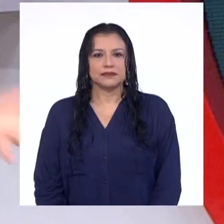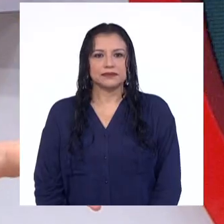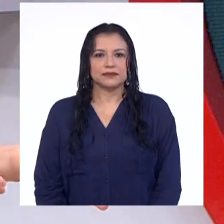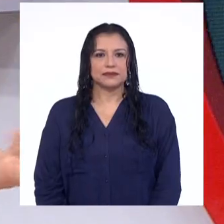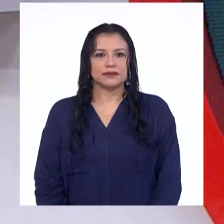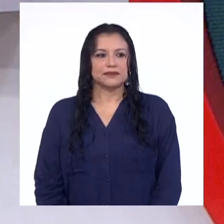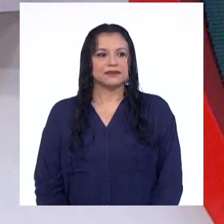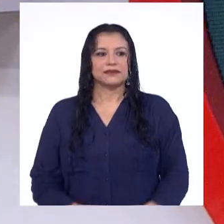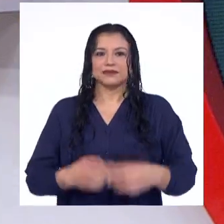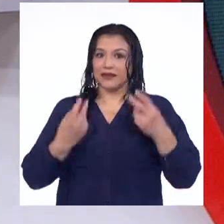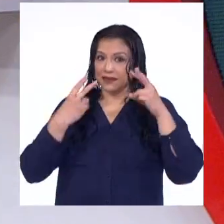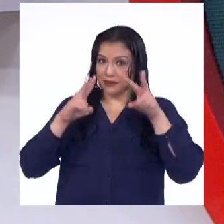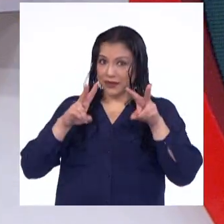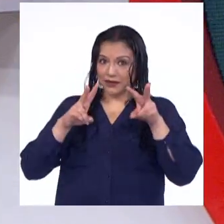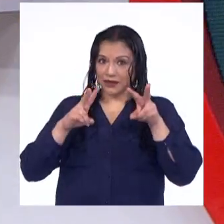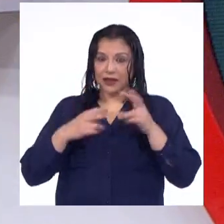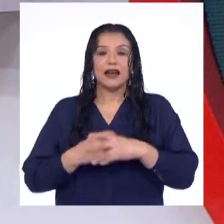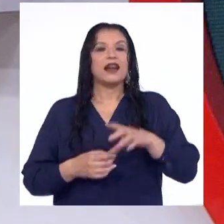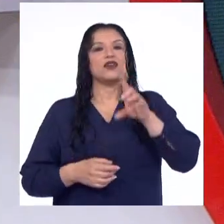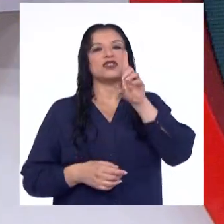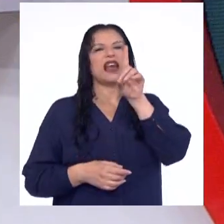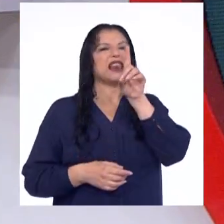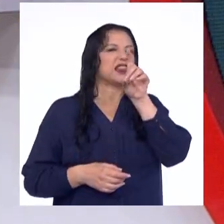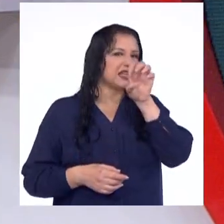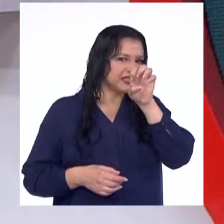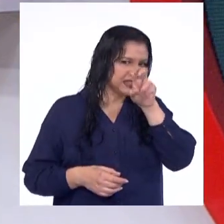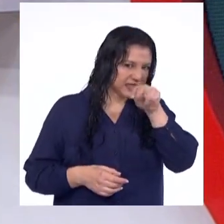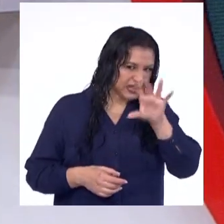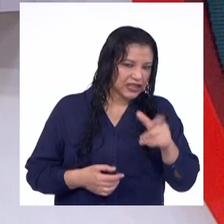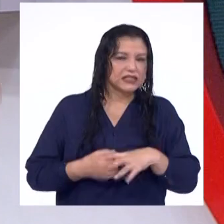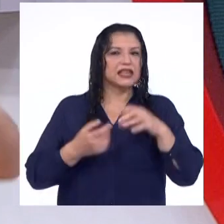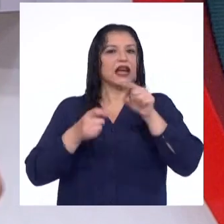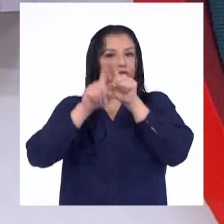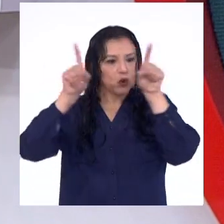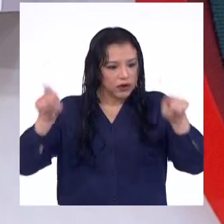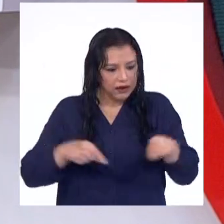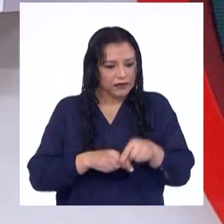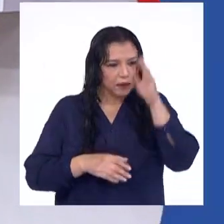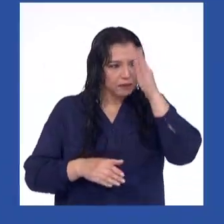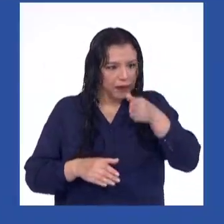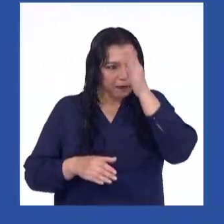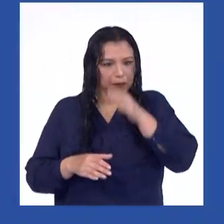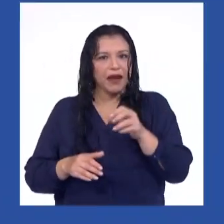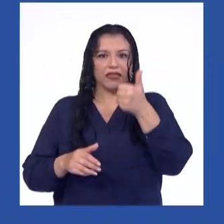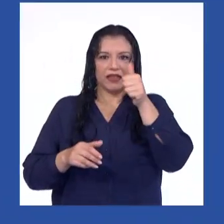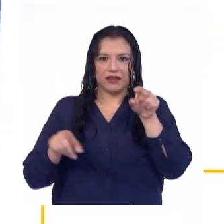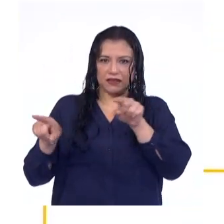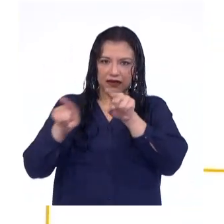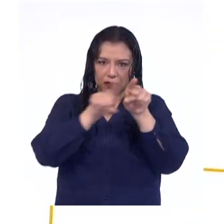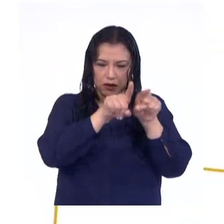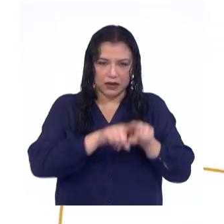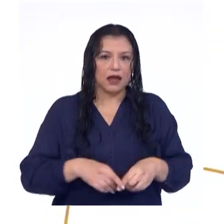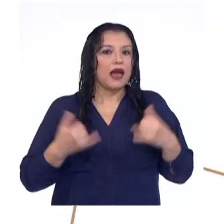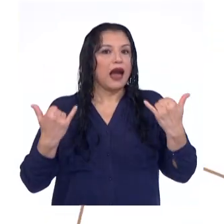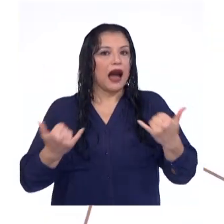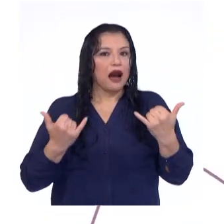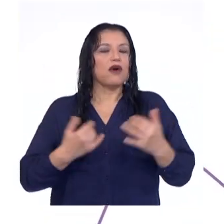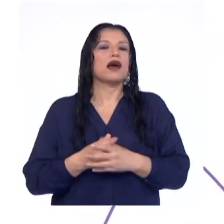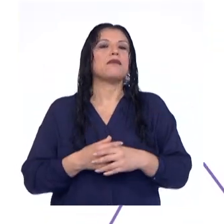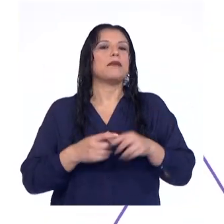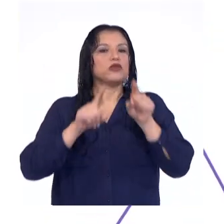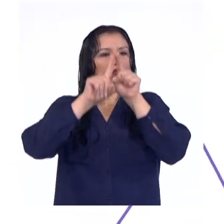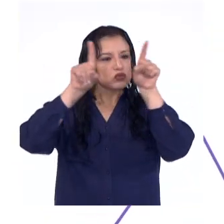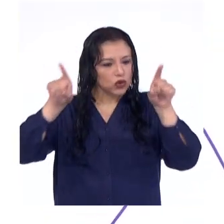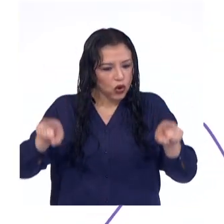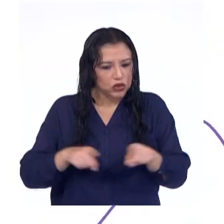Ahí lo tienen. Los deciles que divide al rectángulo grande en 10 rectángulos iguales. Ahora vamos a dividir otro